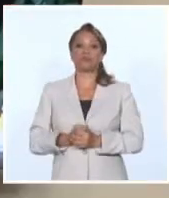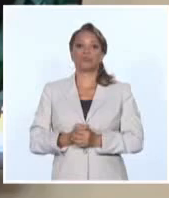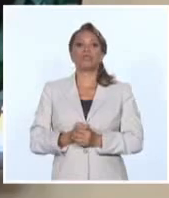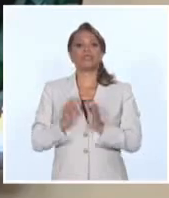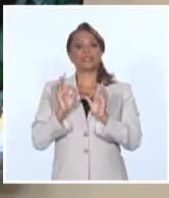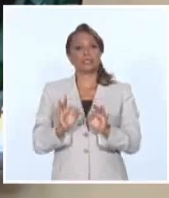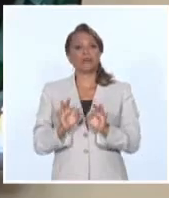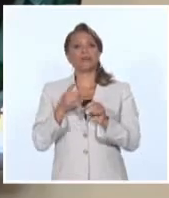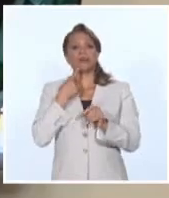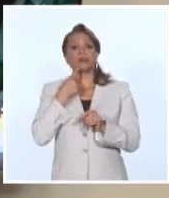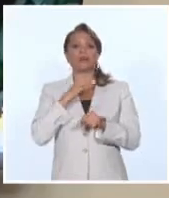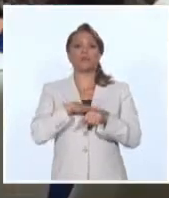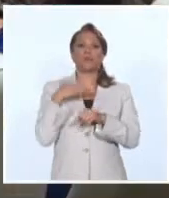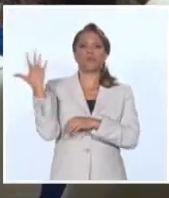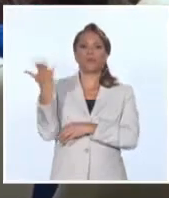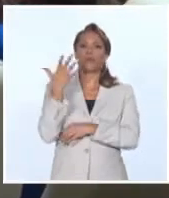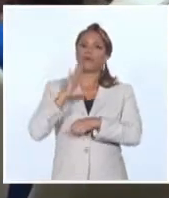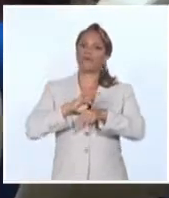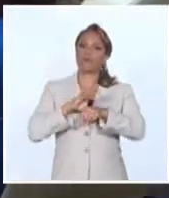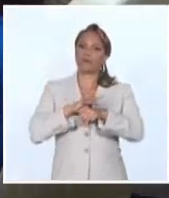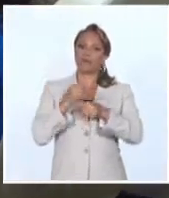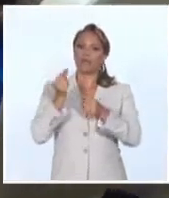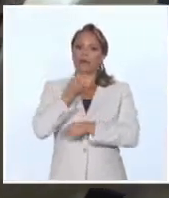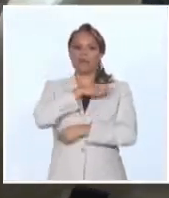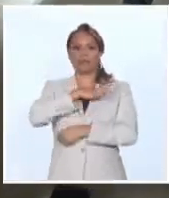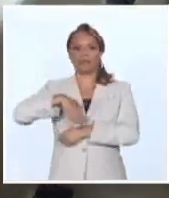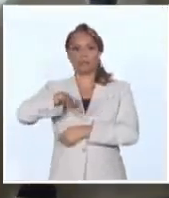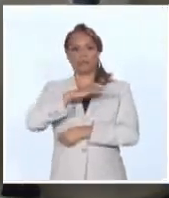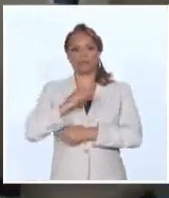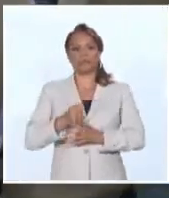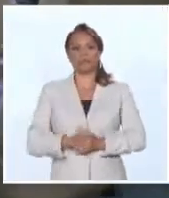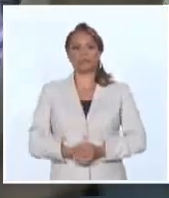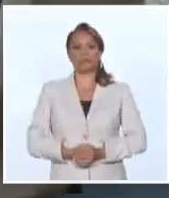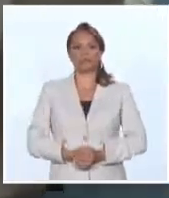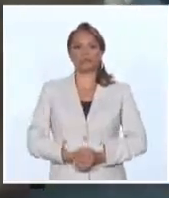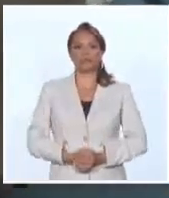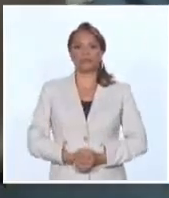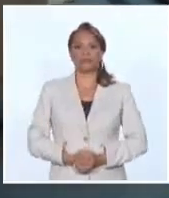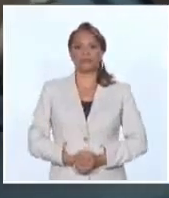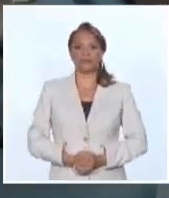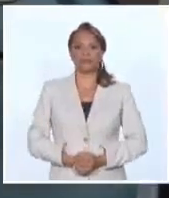de tormentas o huracanes. Wilmer Rodríguez Fernández, Canal Cubano, de Noticias.